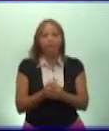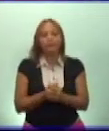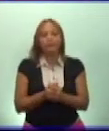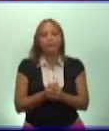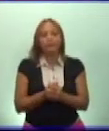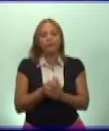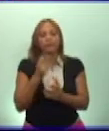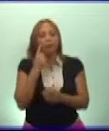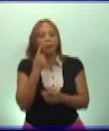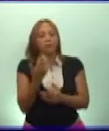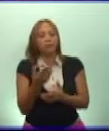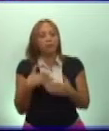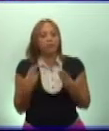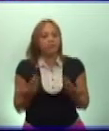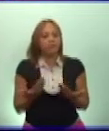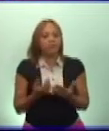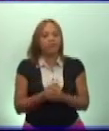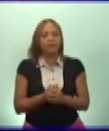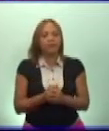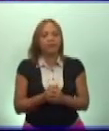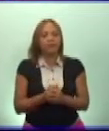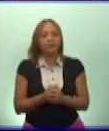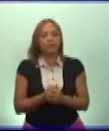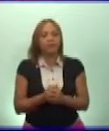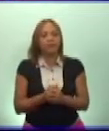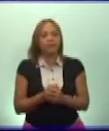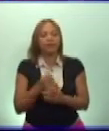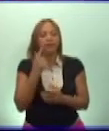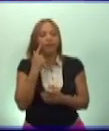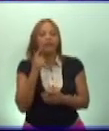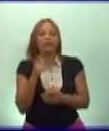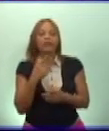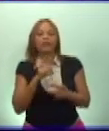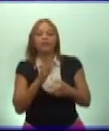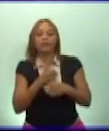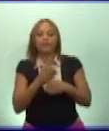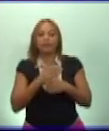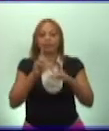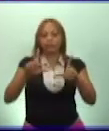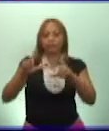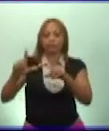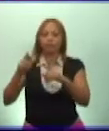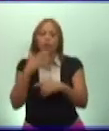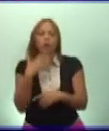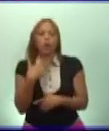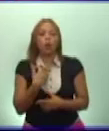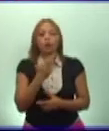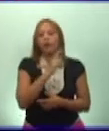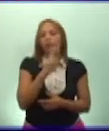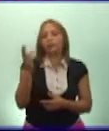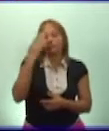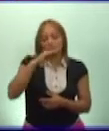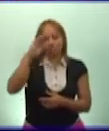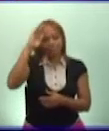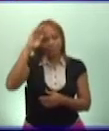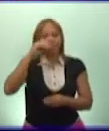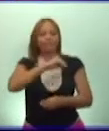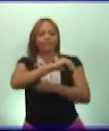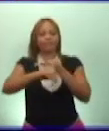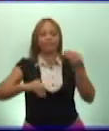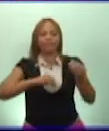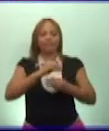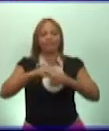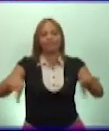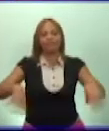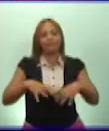vamos a observar a través de diferentes imágenes cómo la revolución cubana ha transformado la